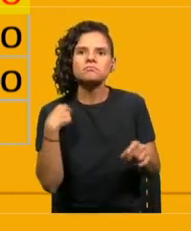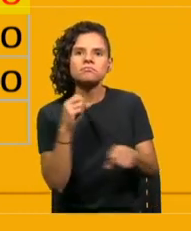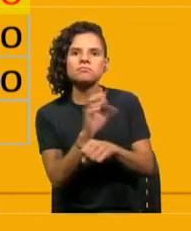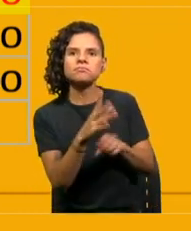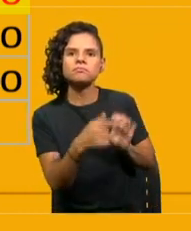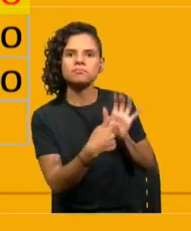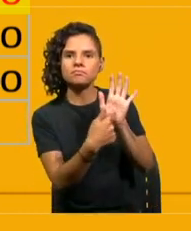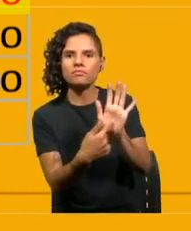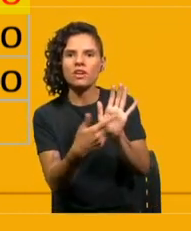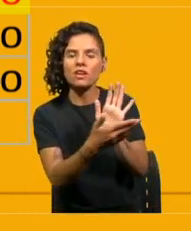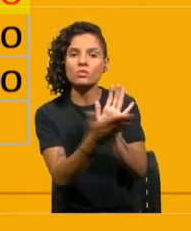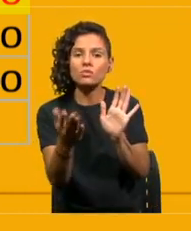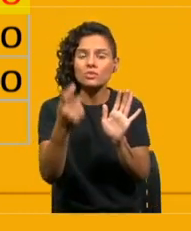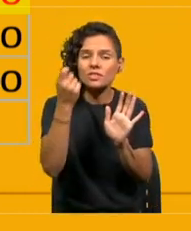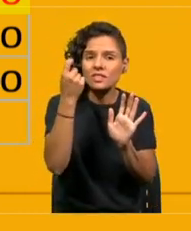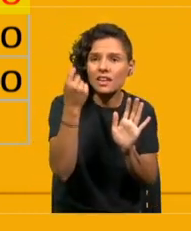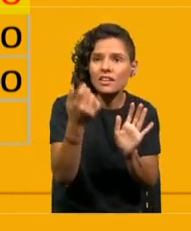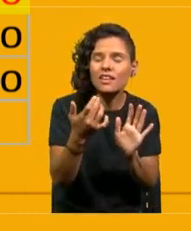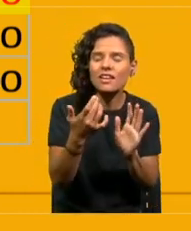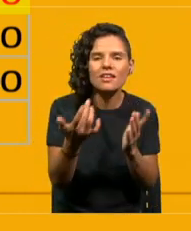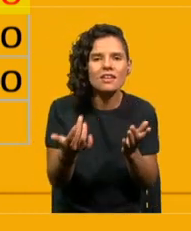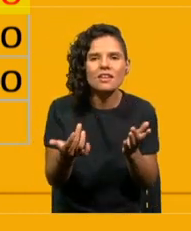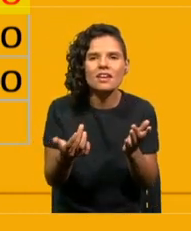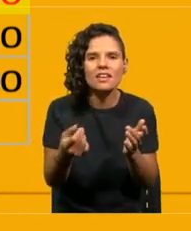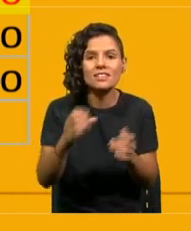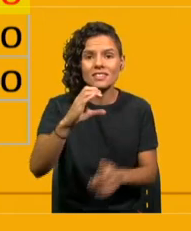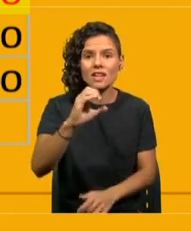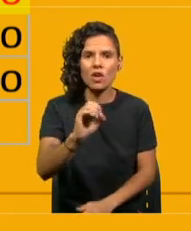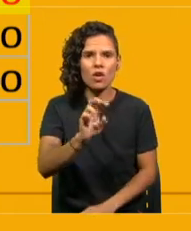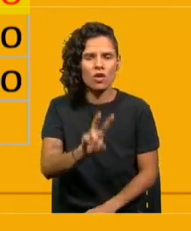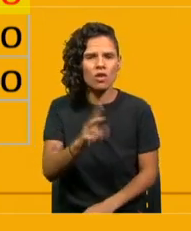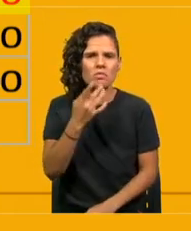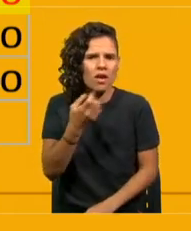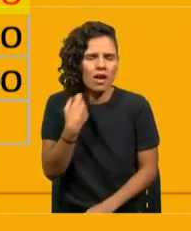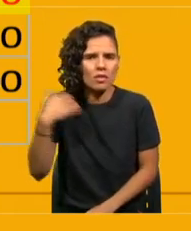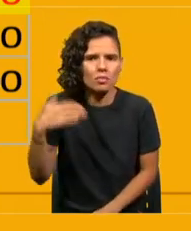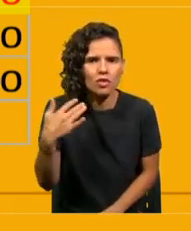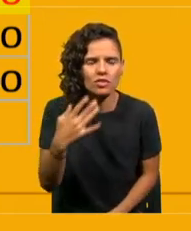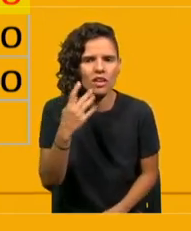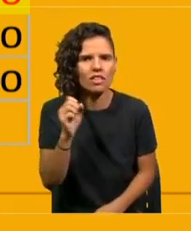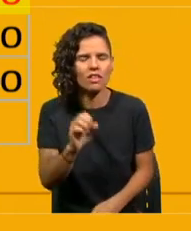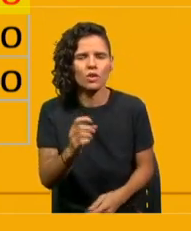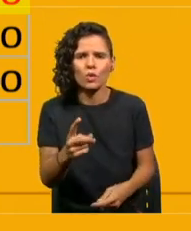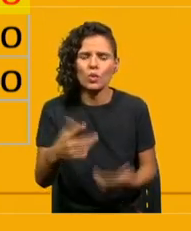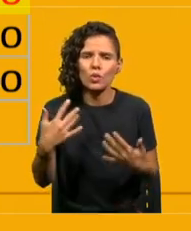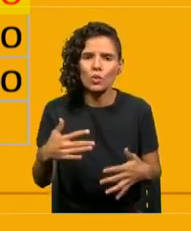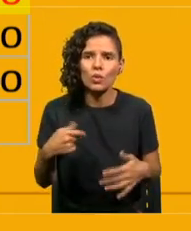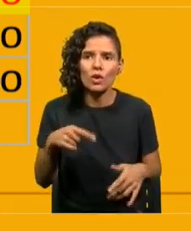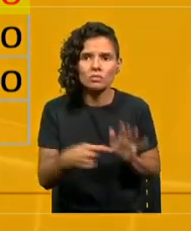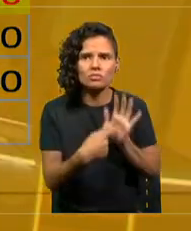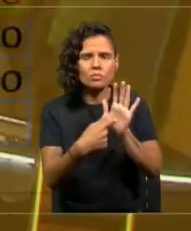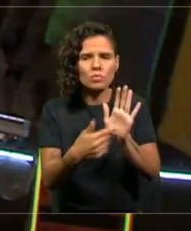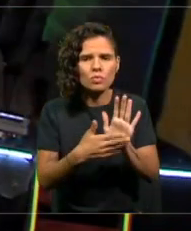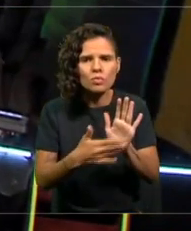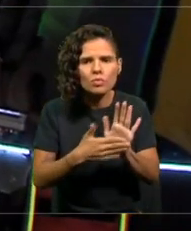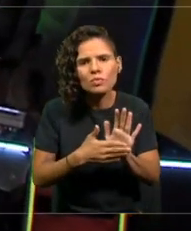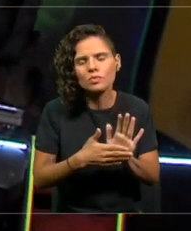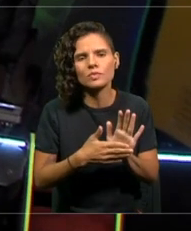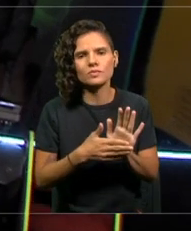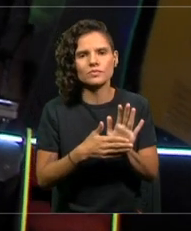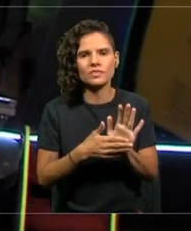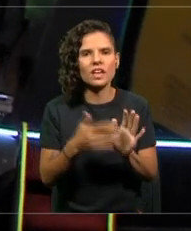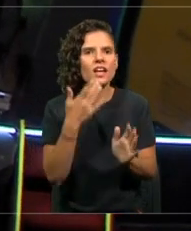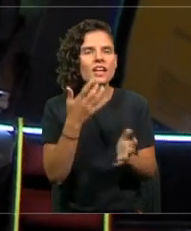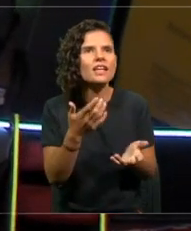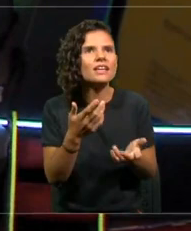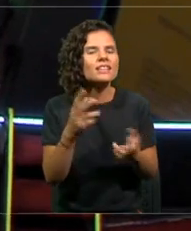que ustedes entiendan la relevancia que tiene el CO2, o sea, la relevancia que tiene el tema de qué